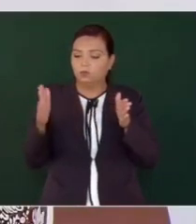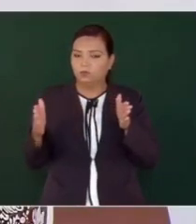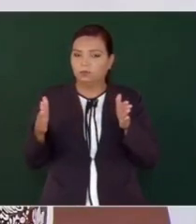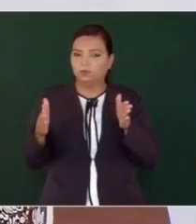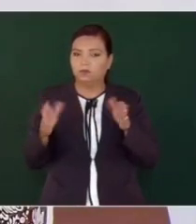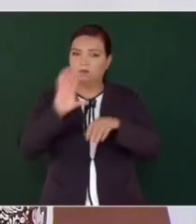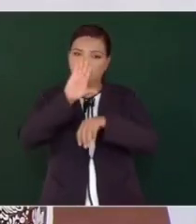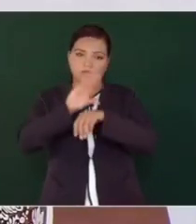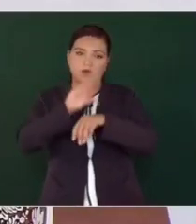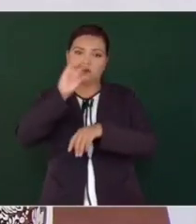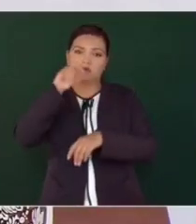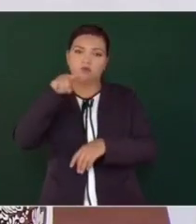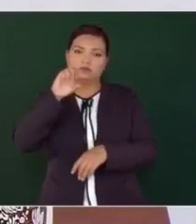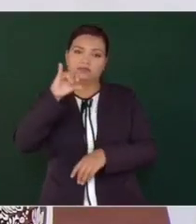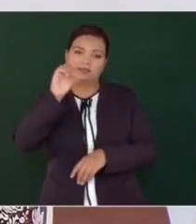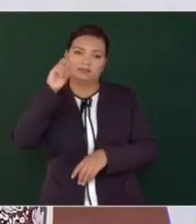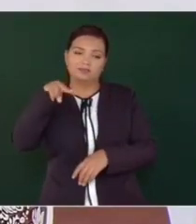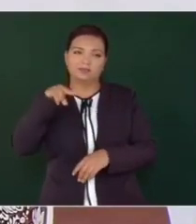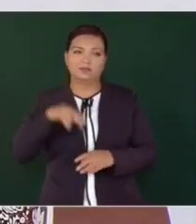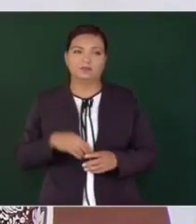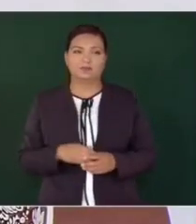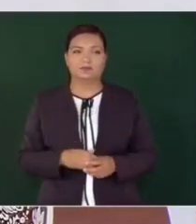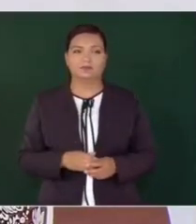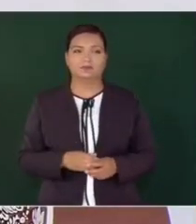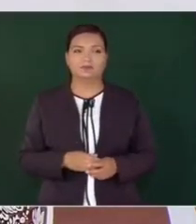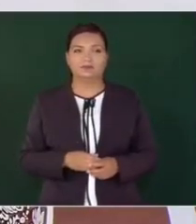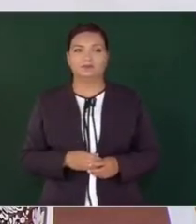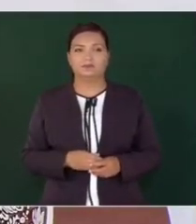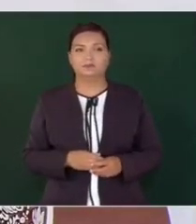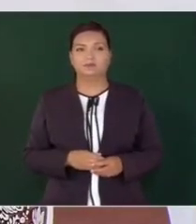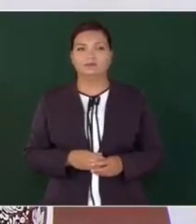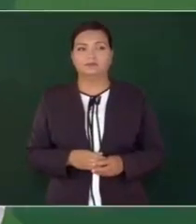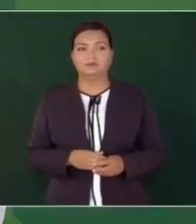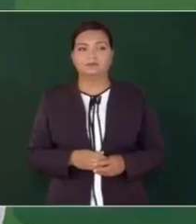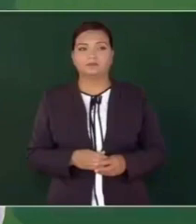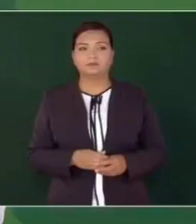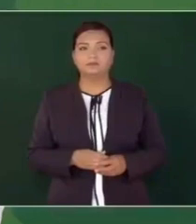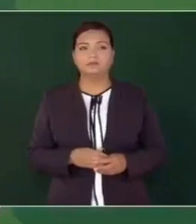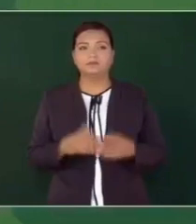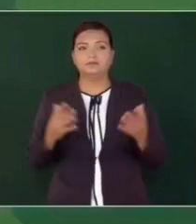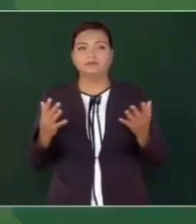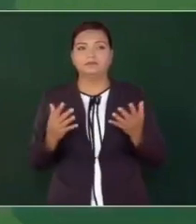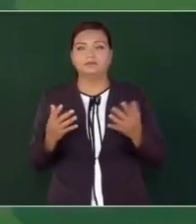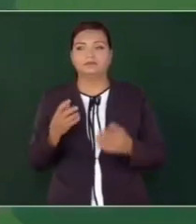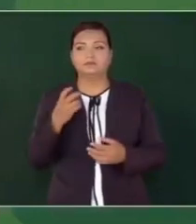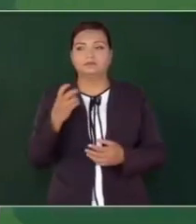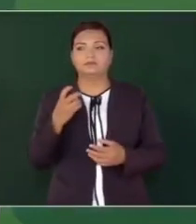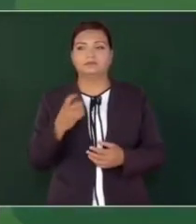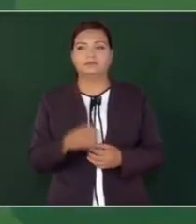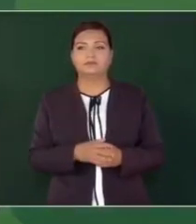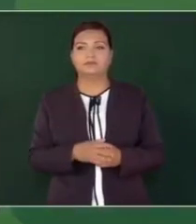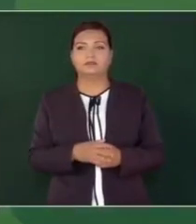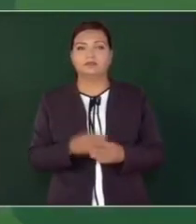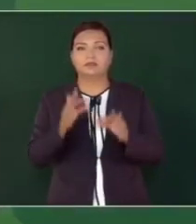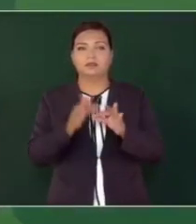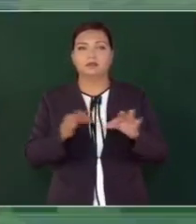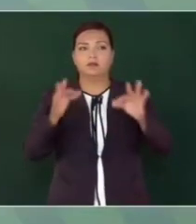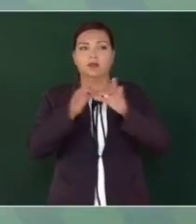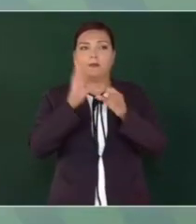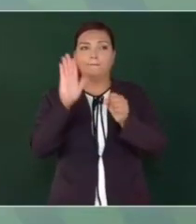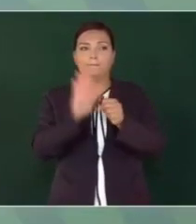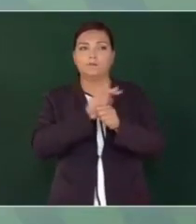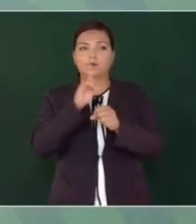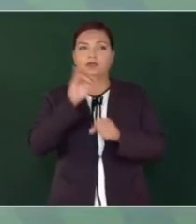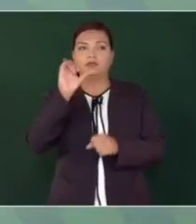que es estratégico porque es el Istmo.